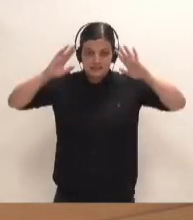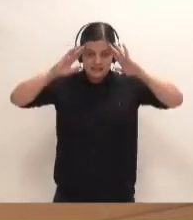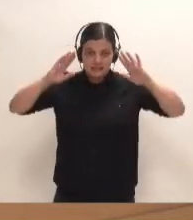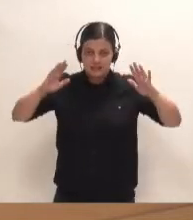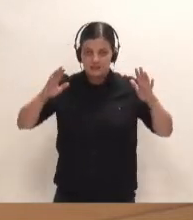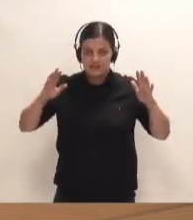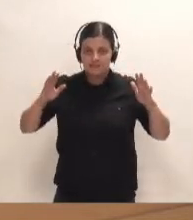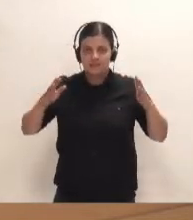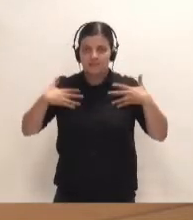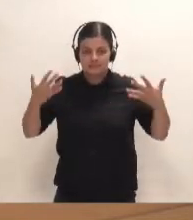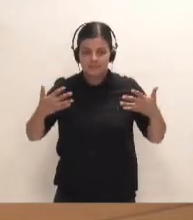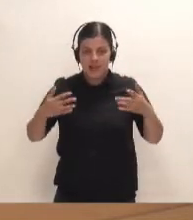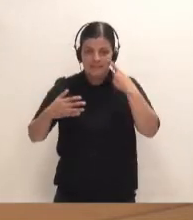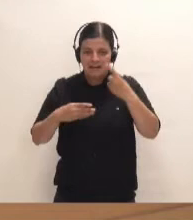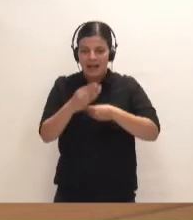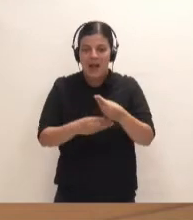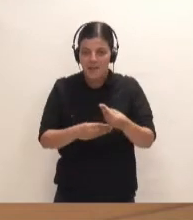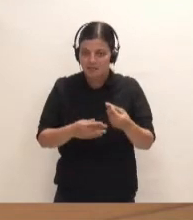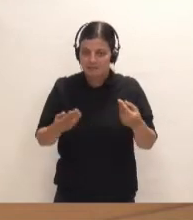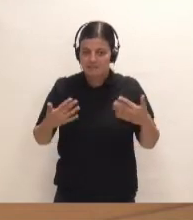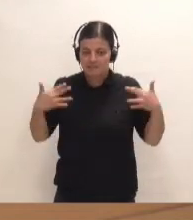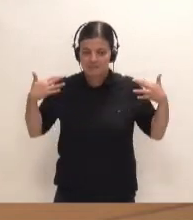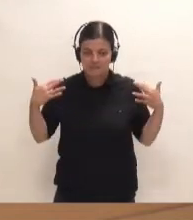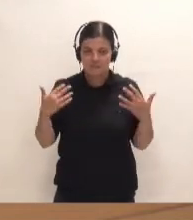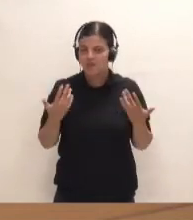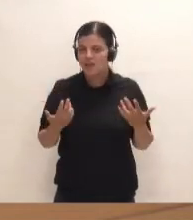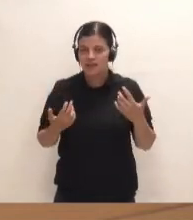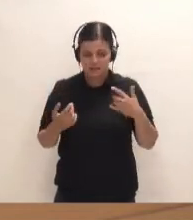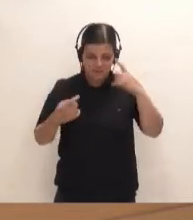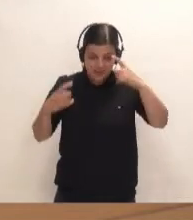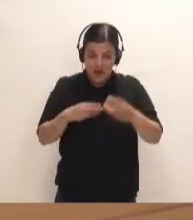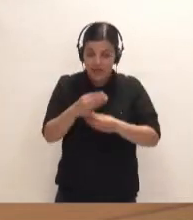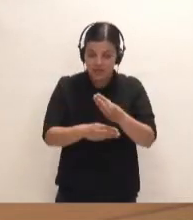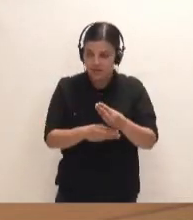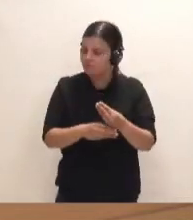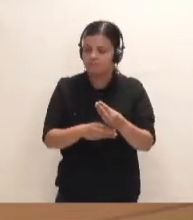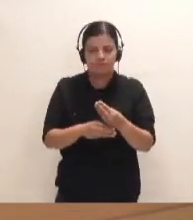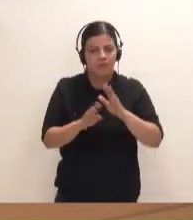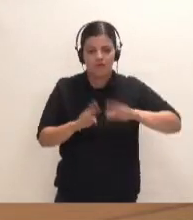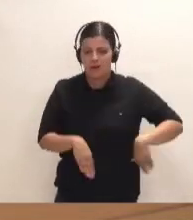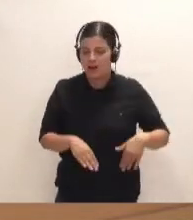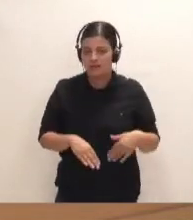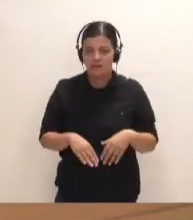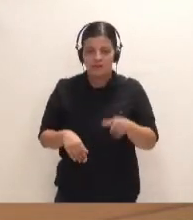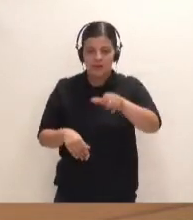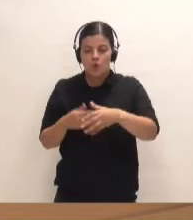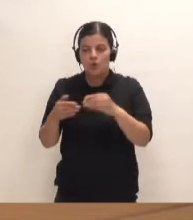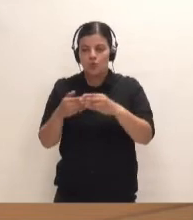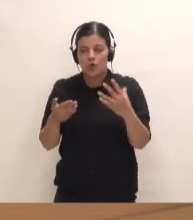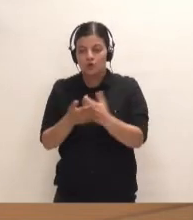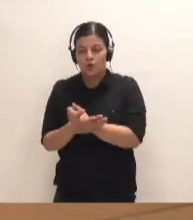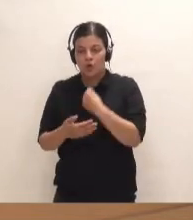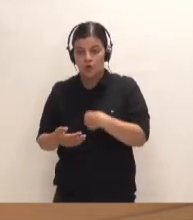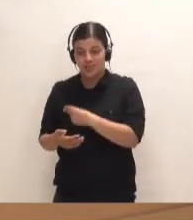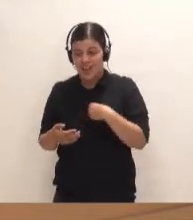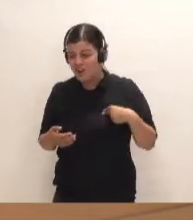ponemos a mirar a ver qué hacemos. Y ya, por mucho que intentemos hacer algo, vamos a tener que tener a todos los usuarios del Puerto de los Cristianos